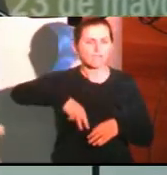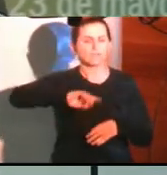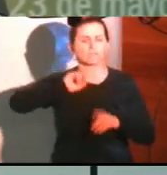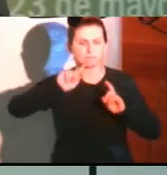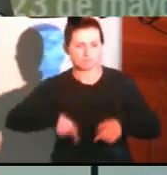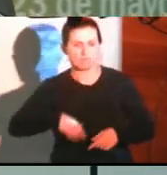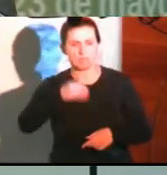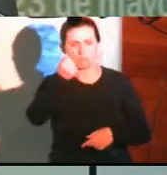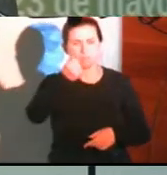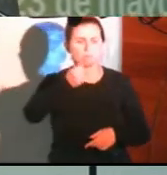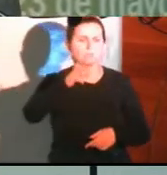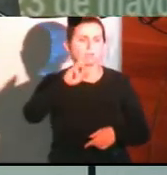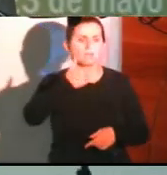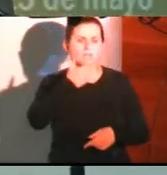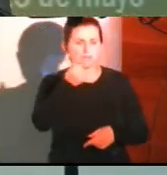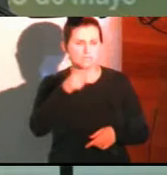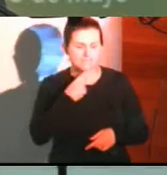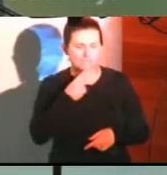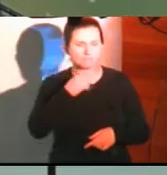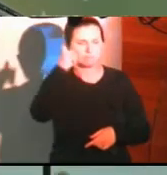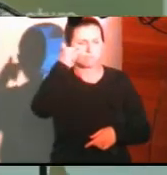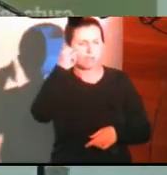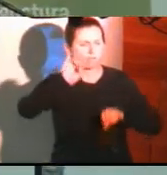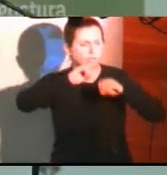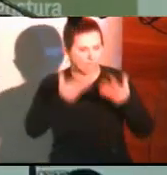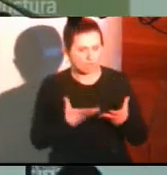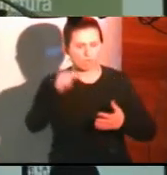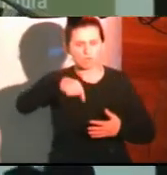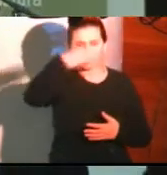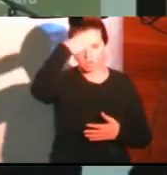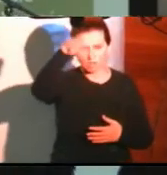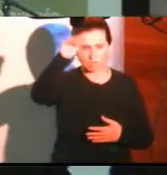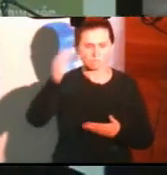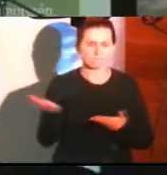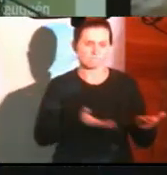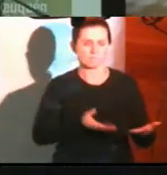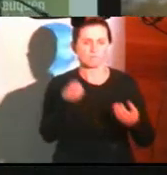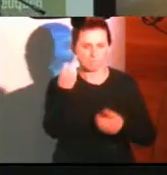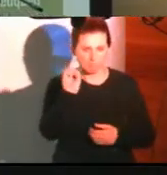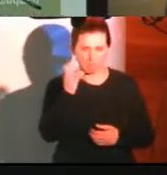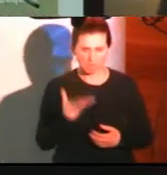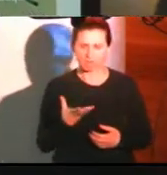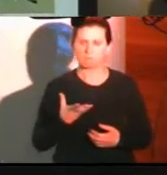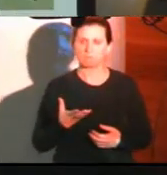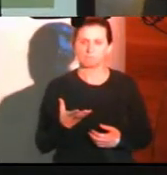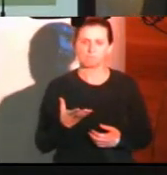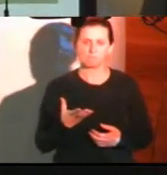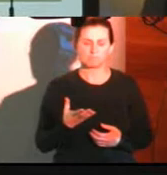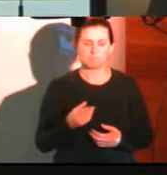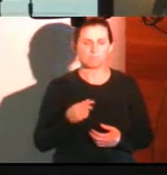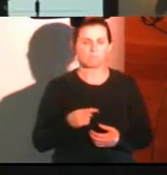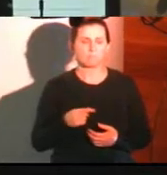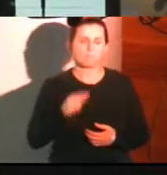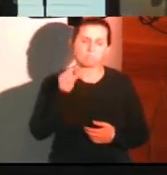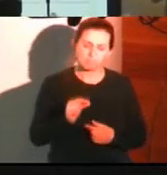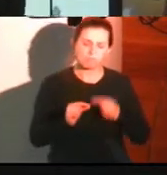compañías de telefonía para que logren mejorar la calidad de los servicios que están dando y así iremos construyendo día